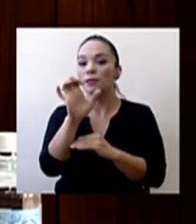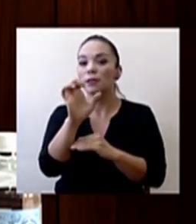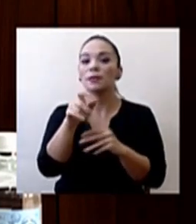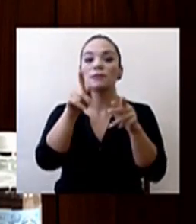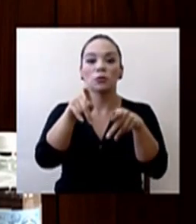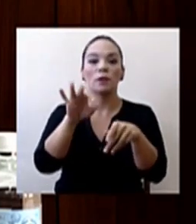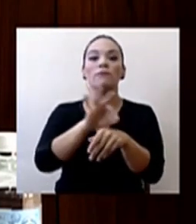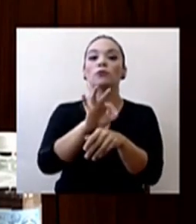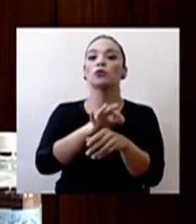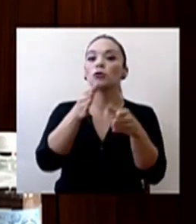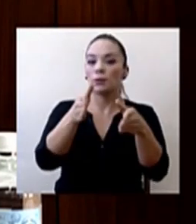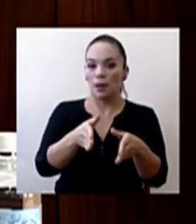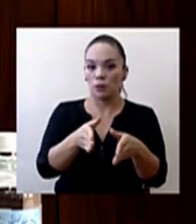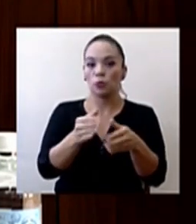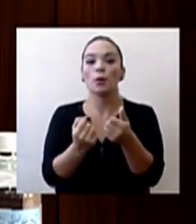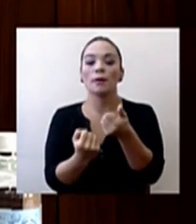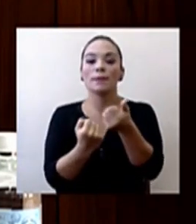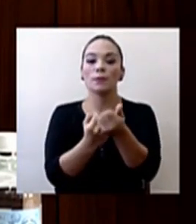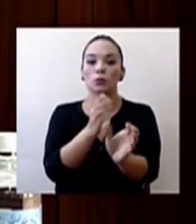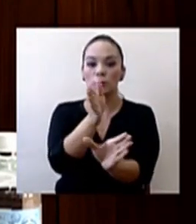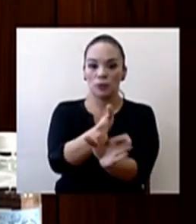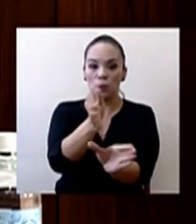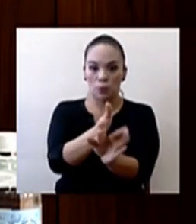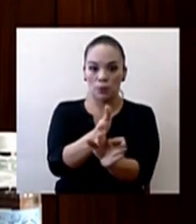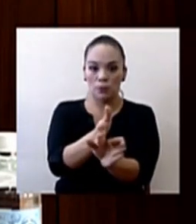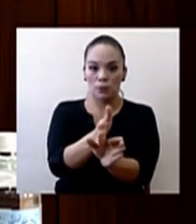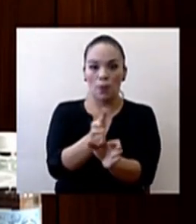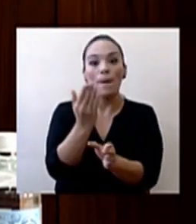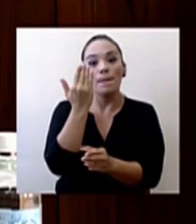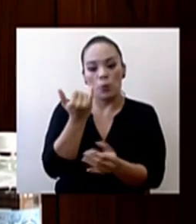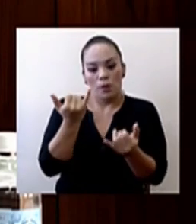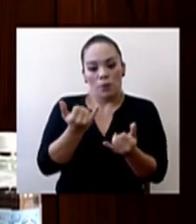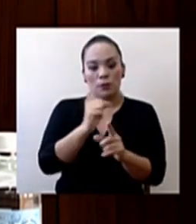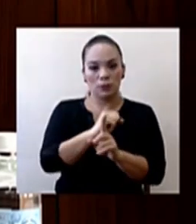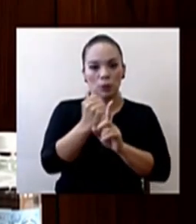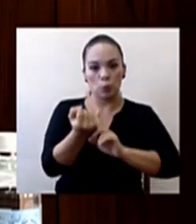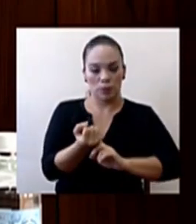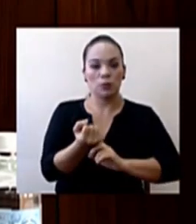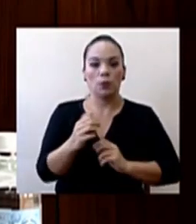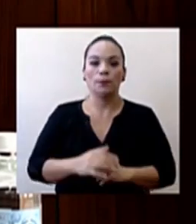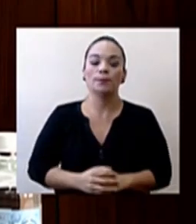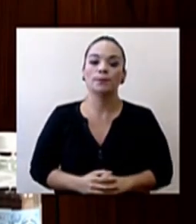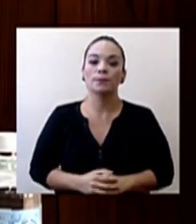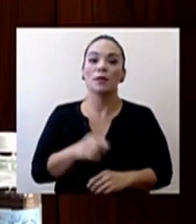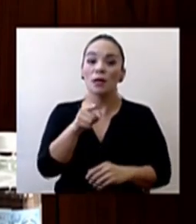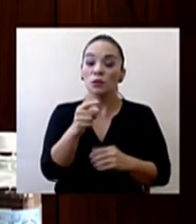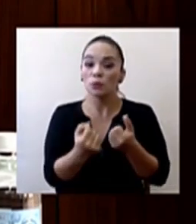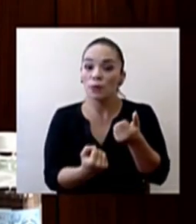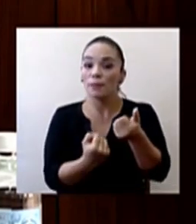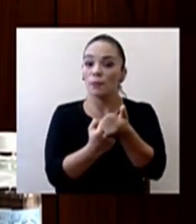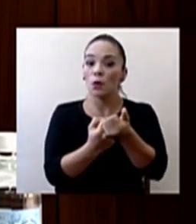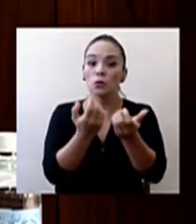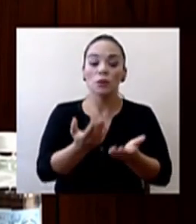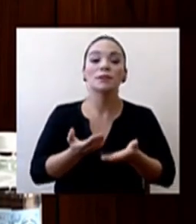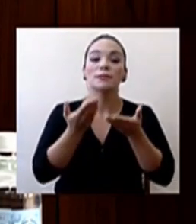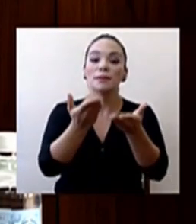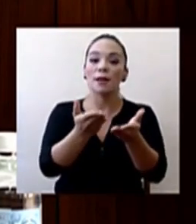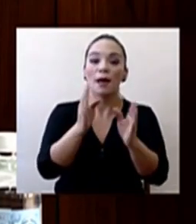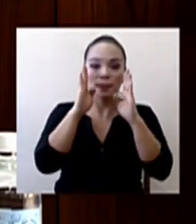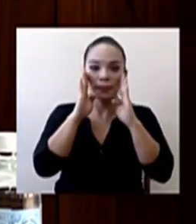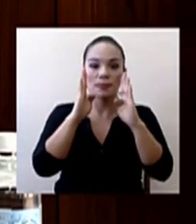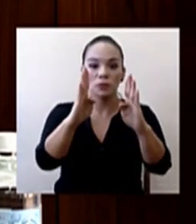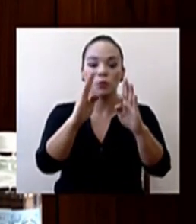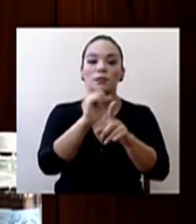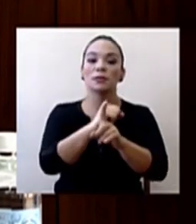funcionarios en un apoyo psicológico ante esta crisis. Esto es un apoyo que brinda atención